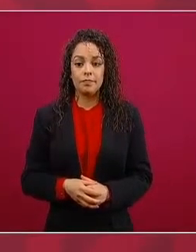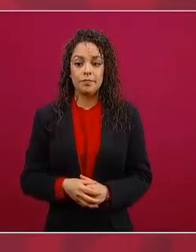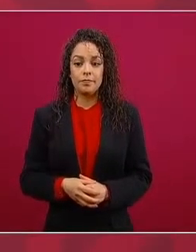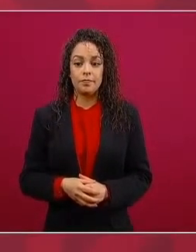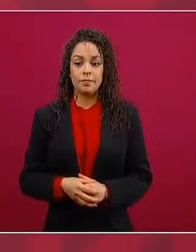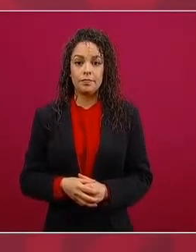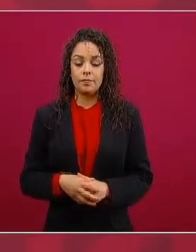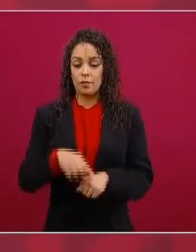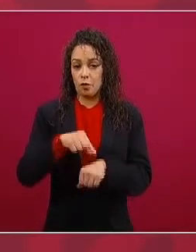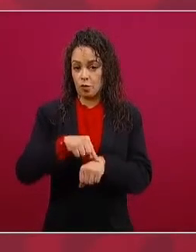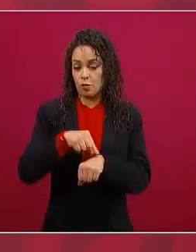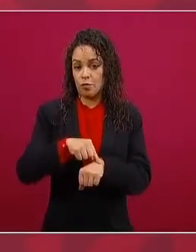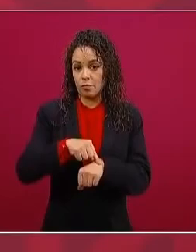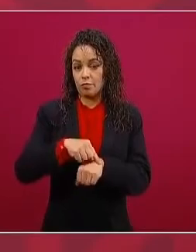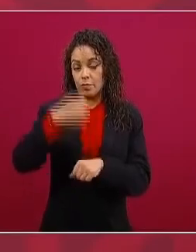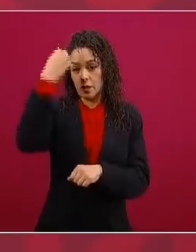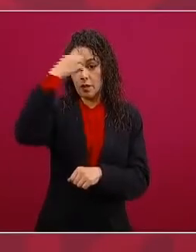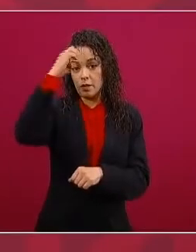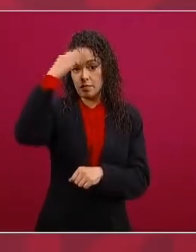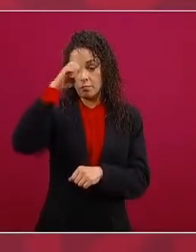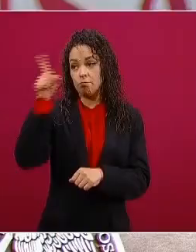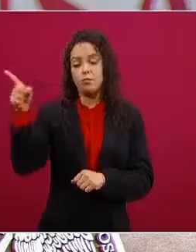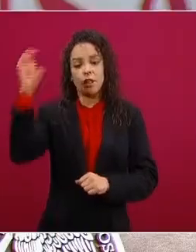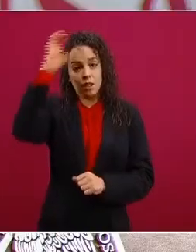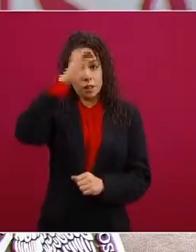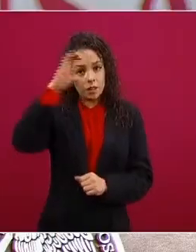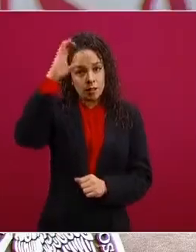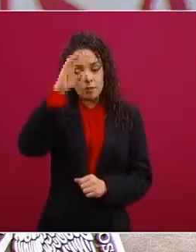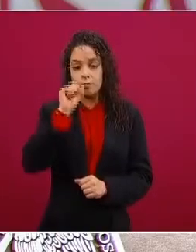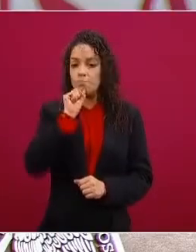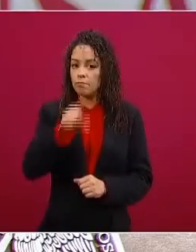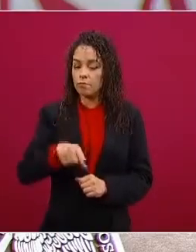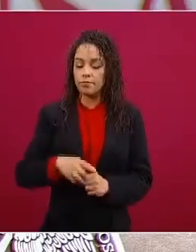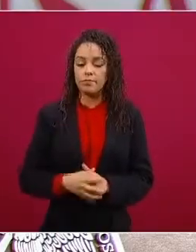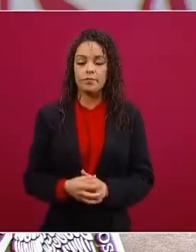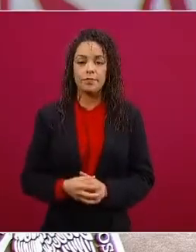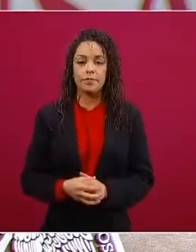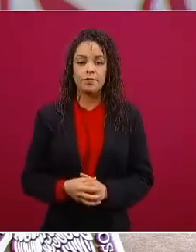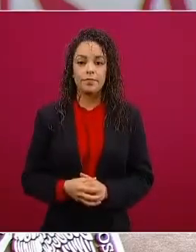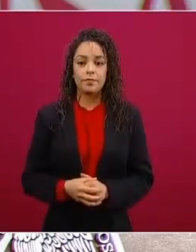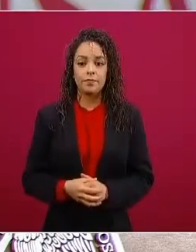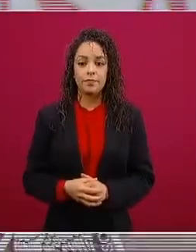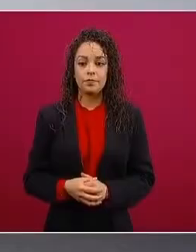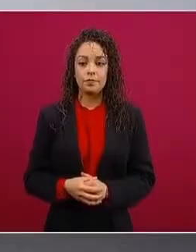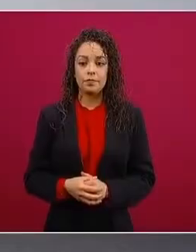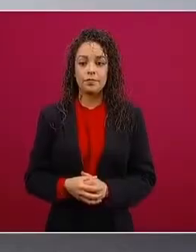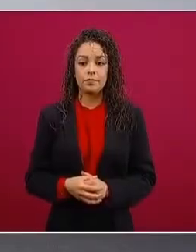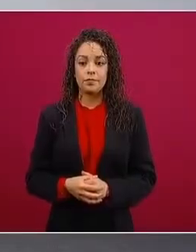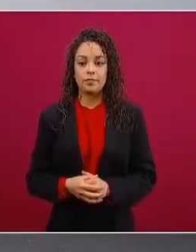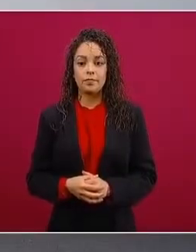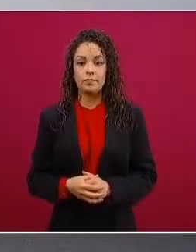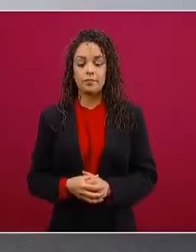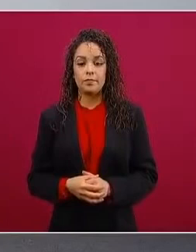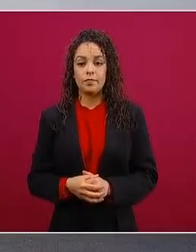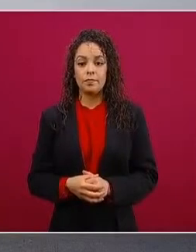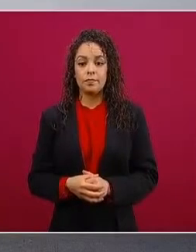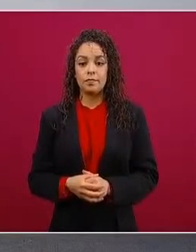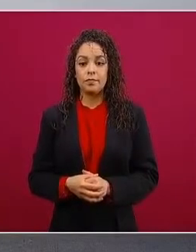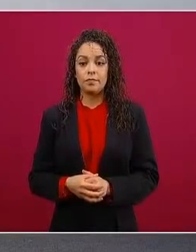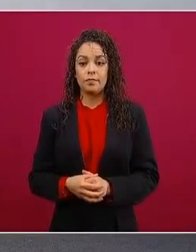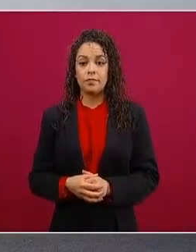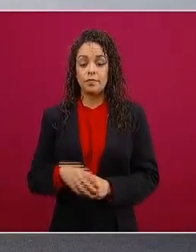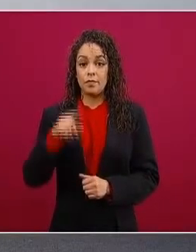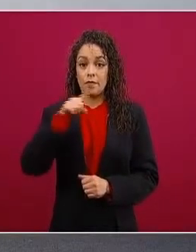médicos de los científicos entonces lo del avión es para